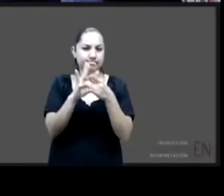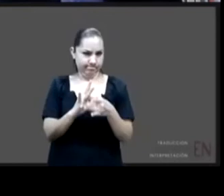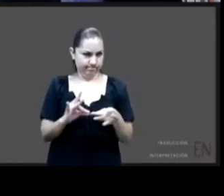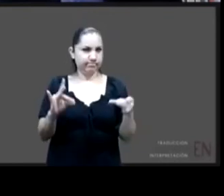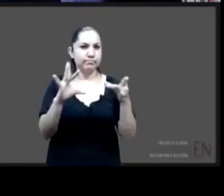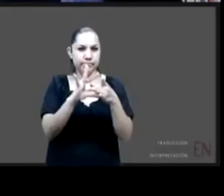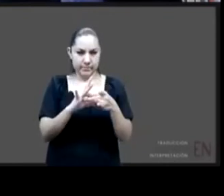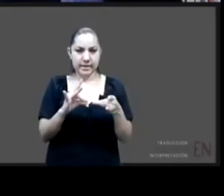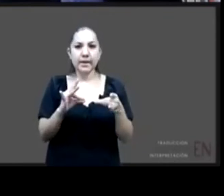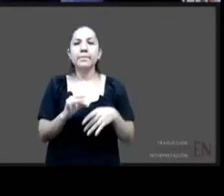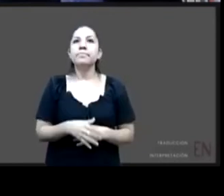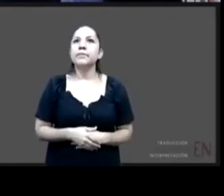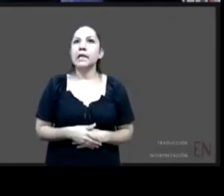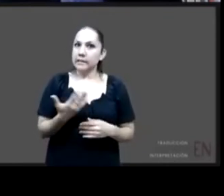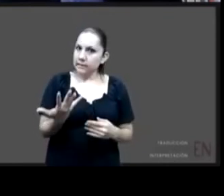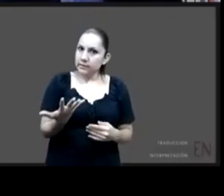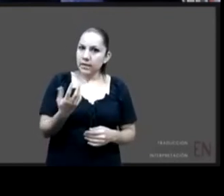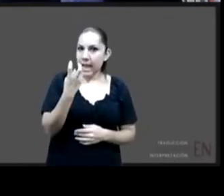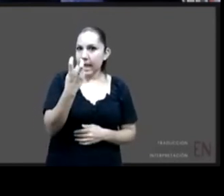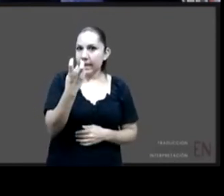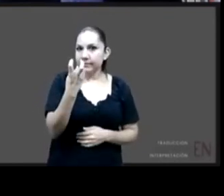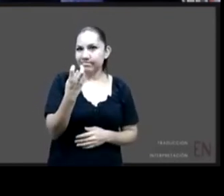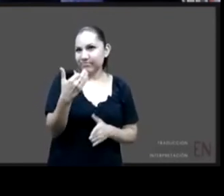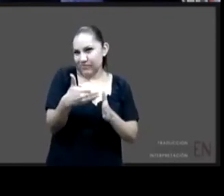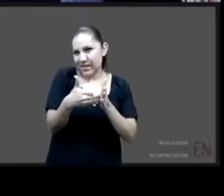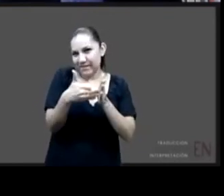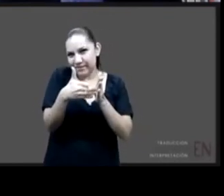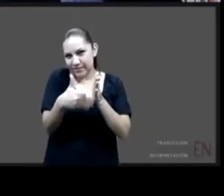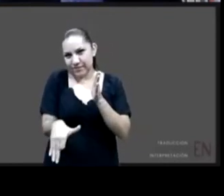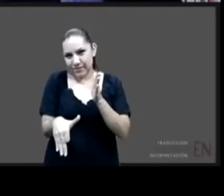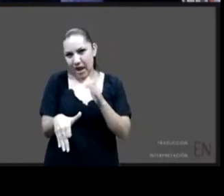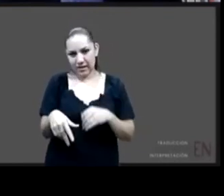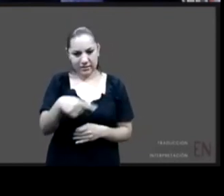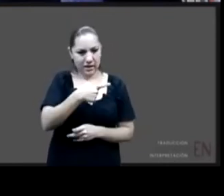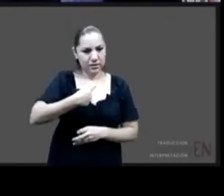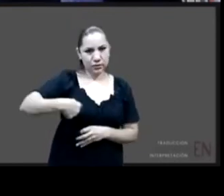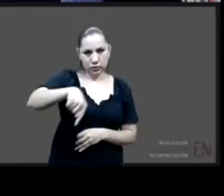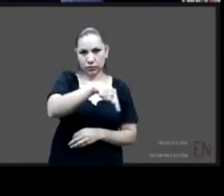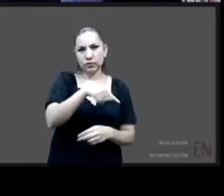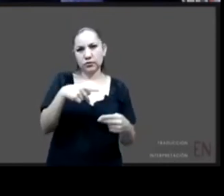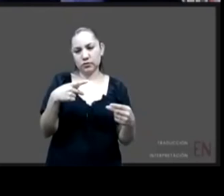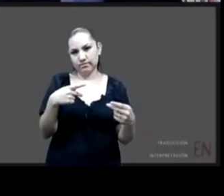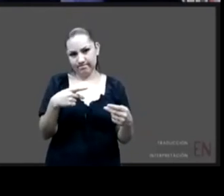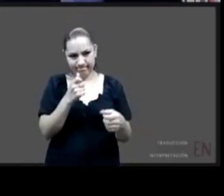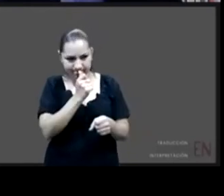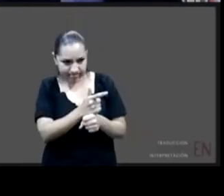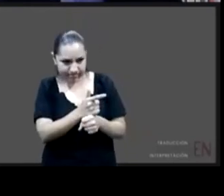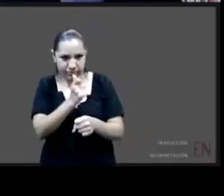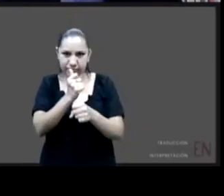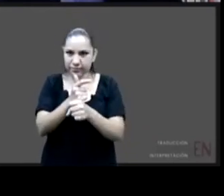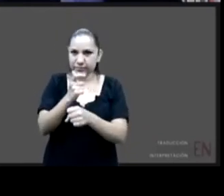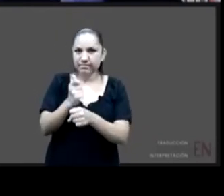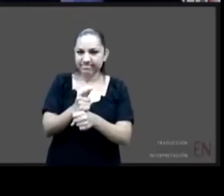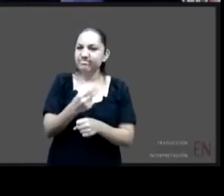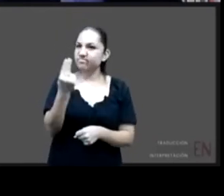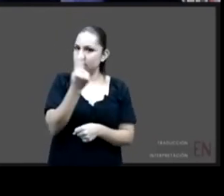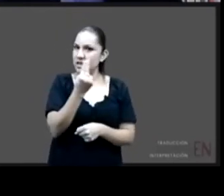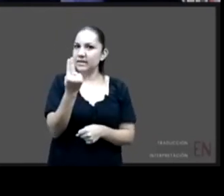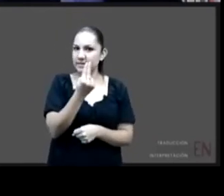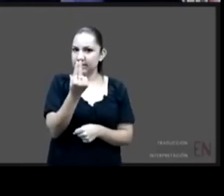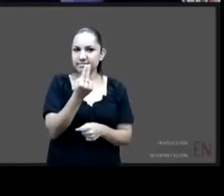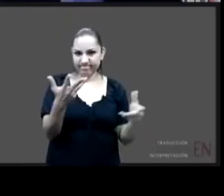otro desafío otra debilidad que nosotros hemos detectado y es el desarrollo de